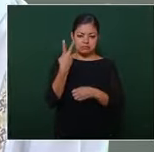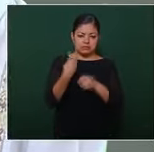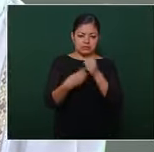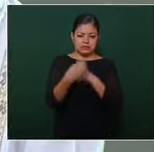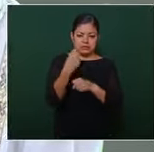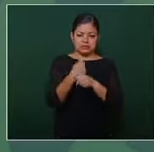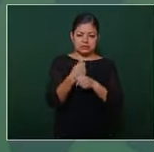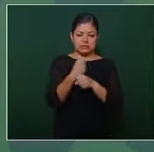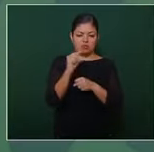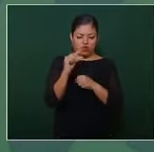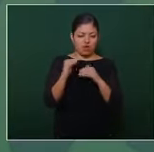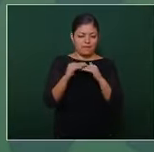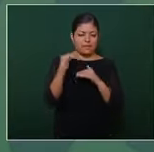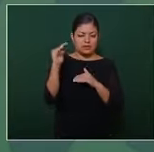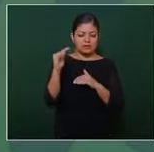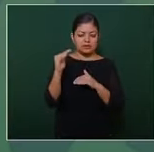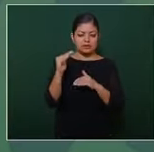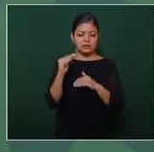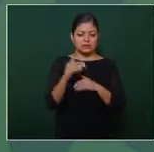más